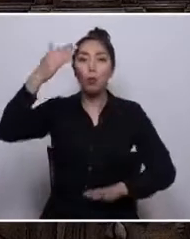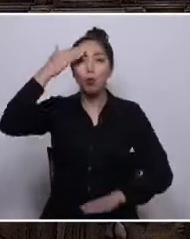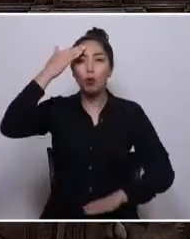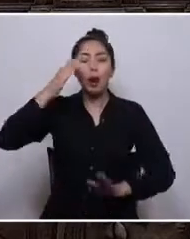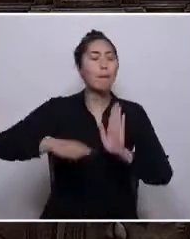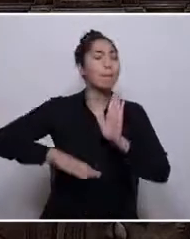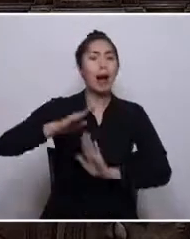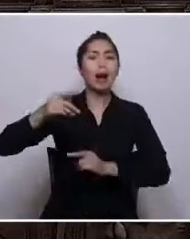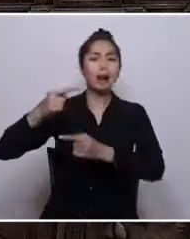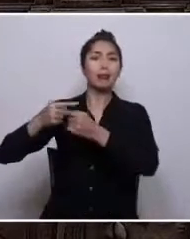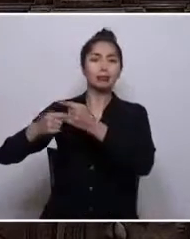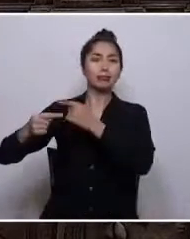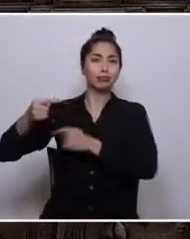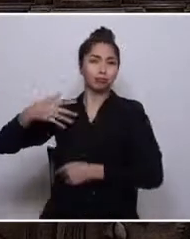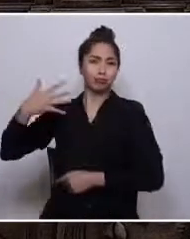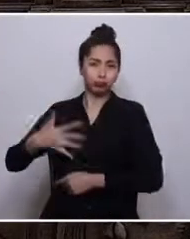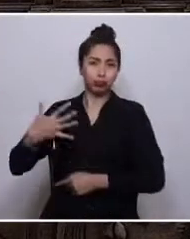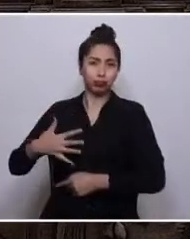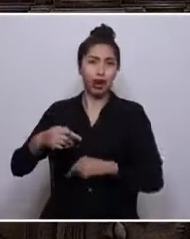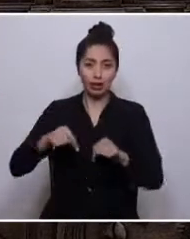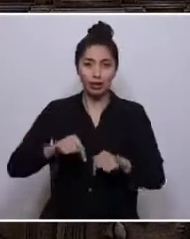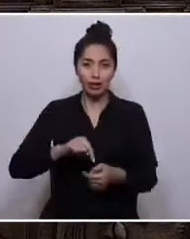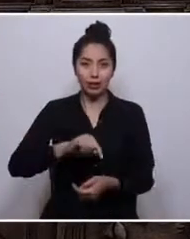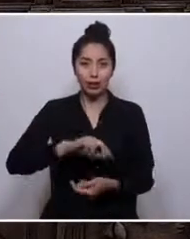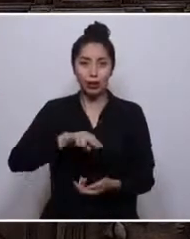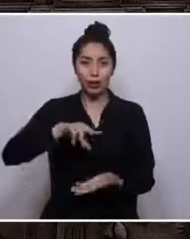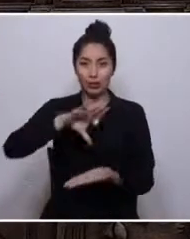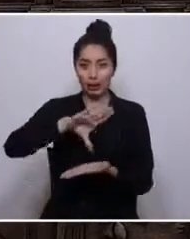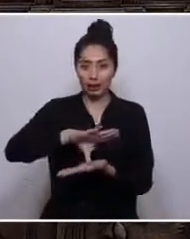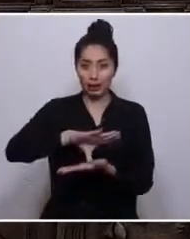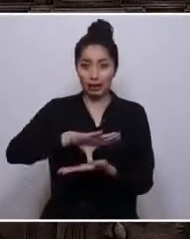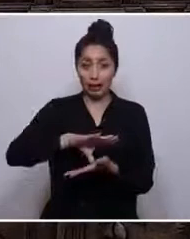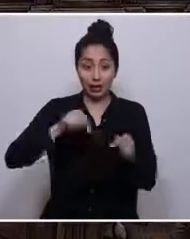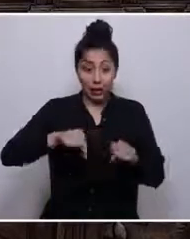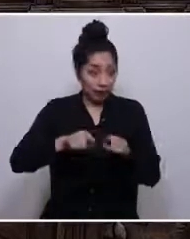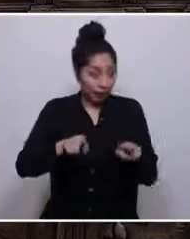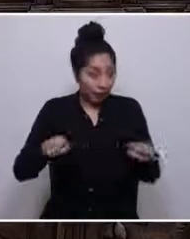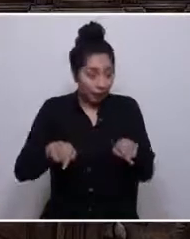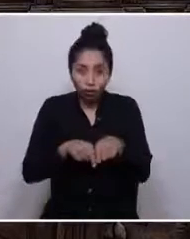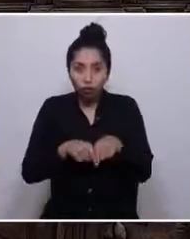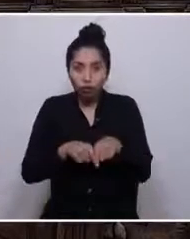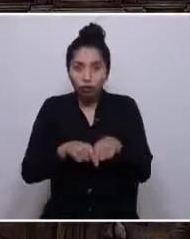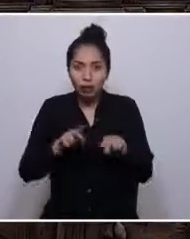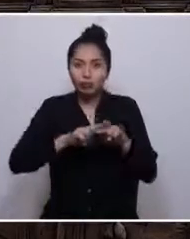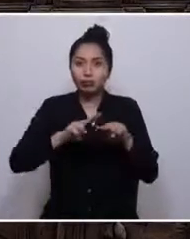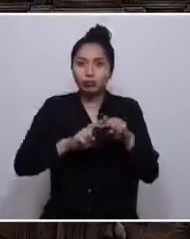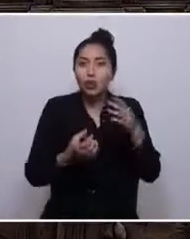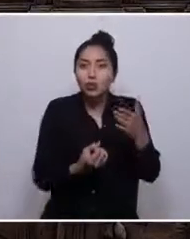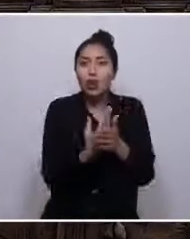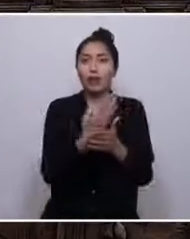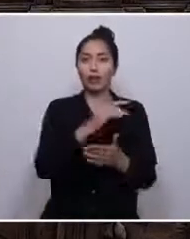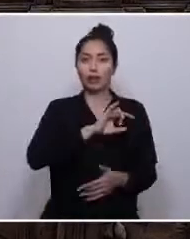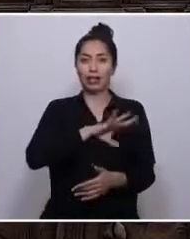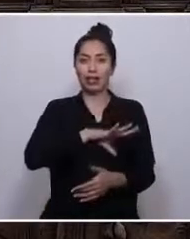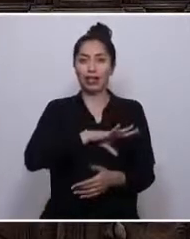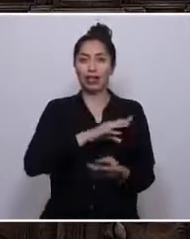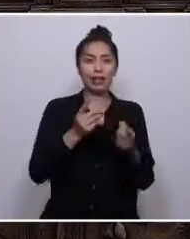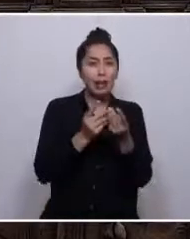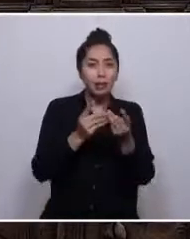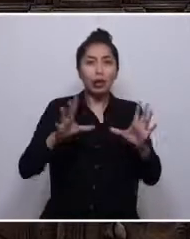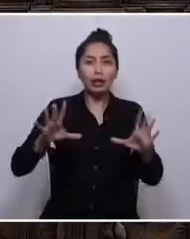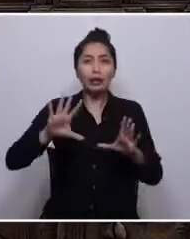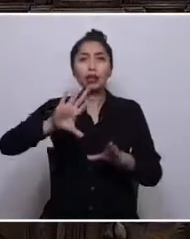como país. Y desde este espacio popular estamos germinando un nuevo Chile, plenamente democrático, inclusivo,